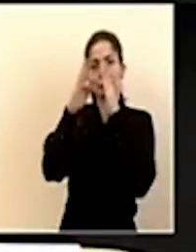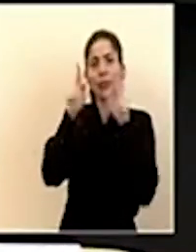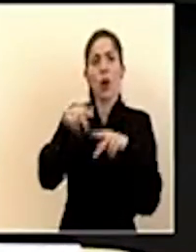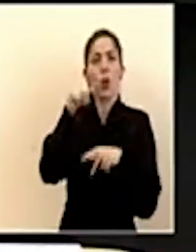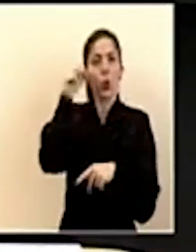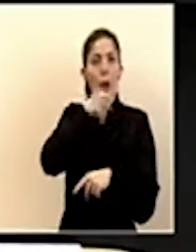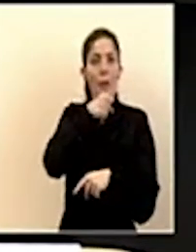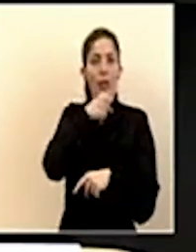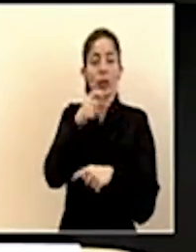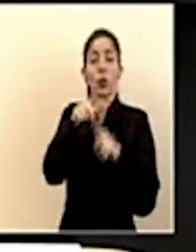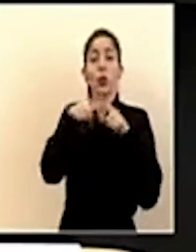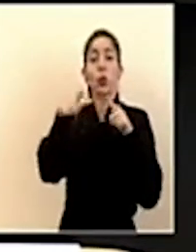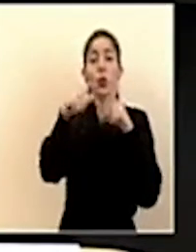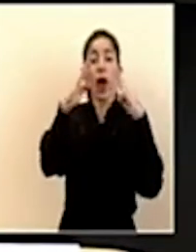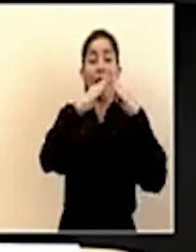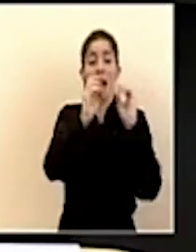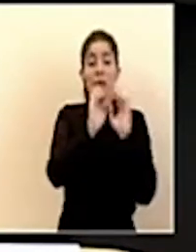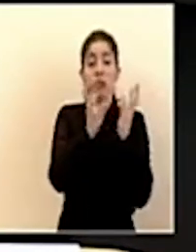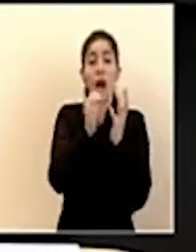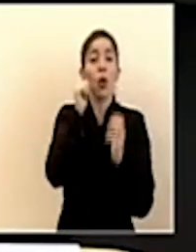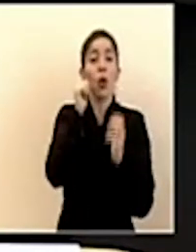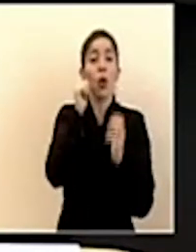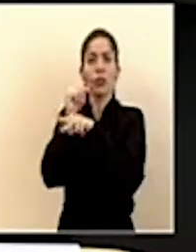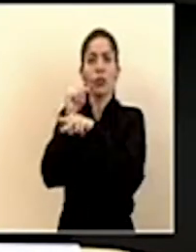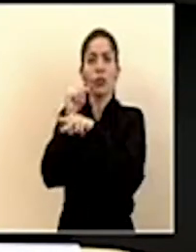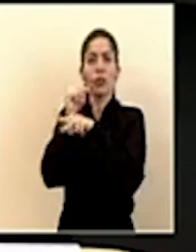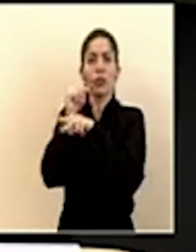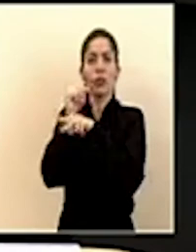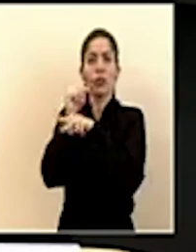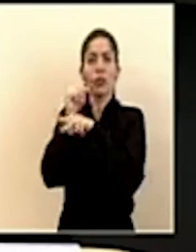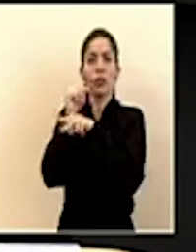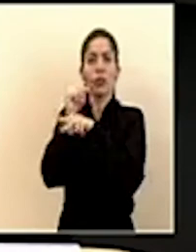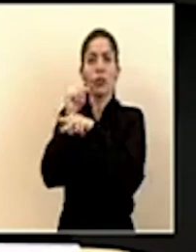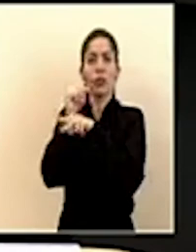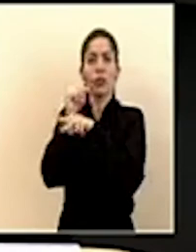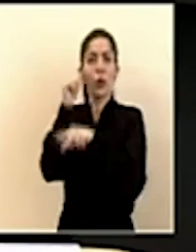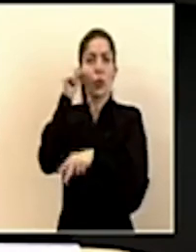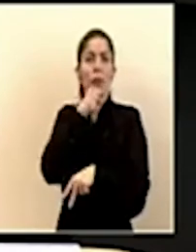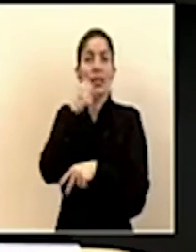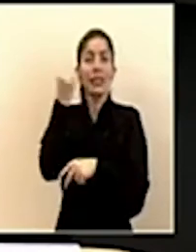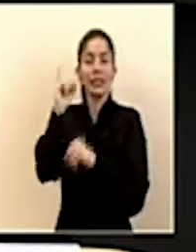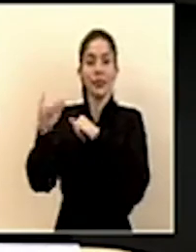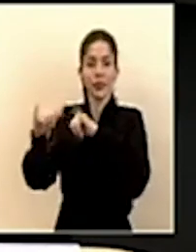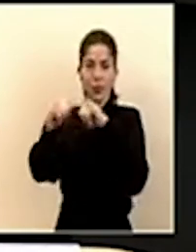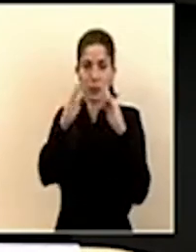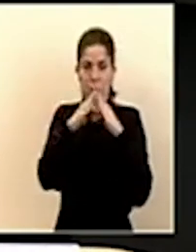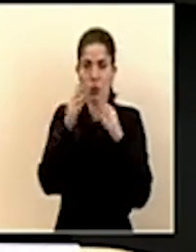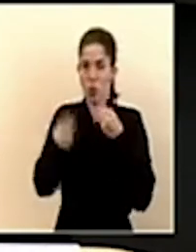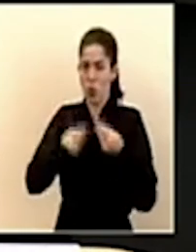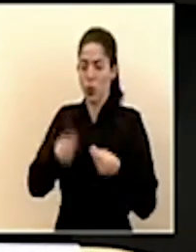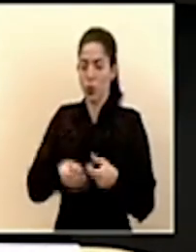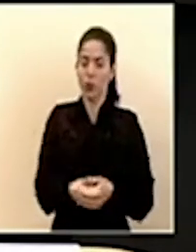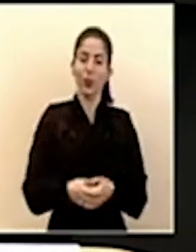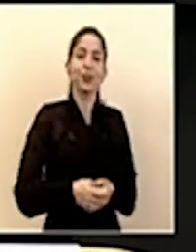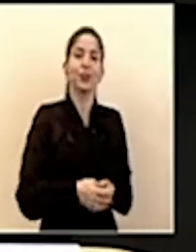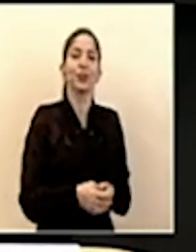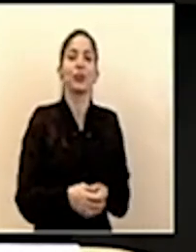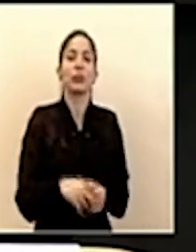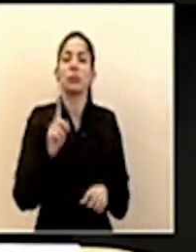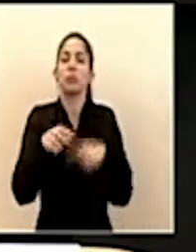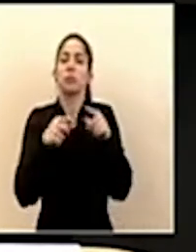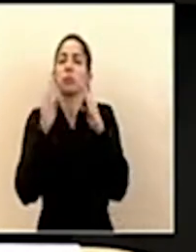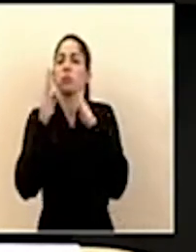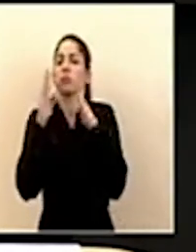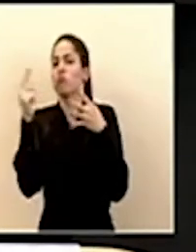mayores en hogares de larga estancia y el monitoreo de los adultos mayores cuando están en sus casas si voy a abordar